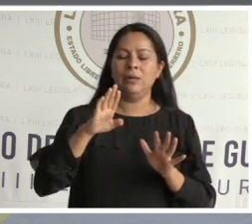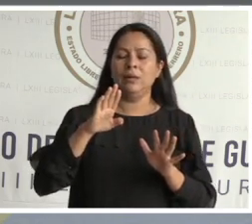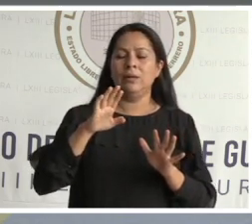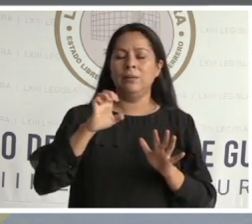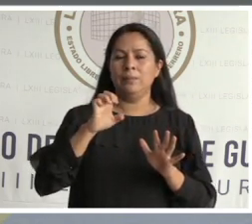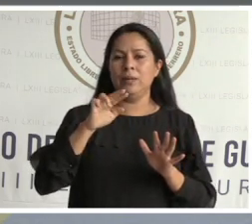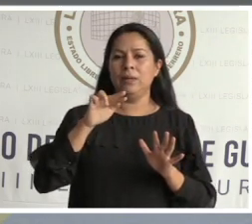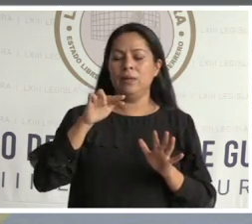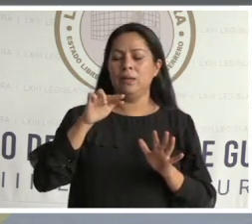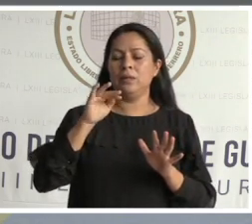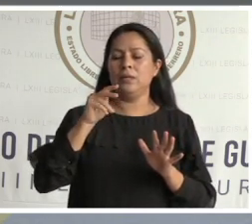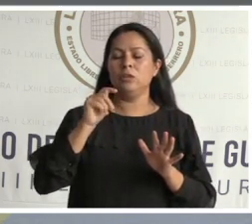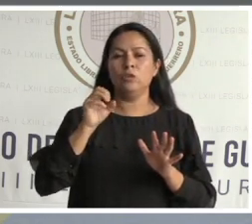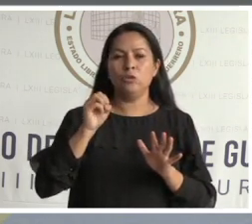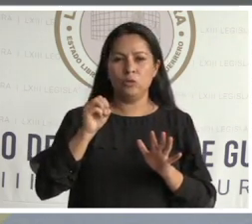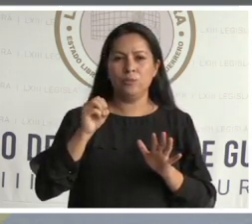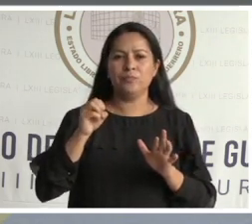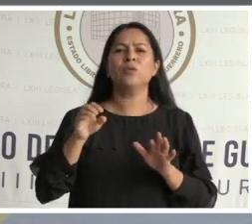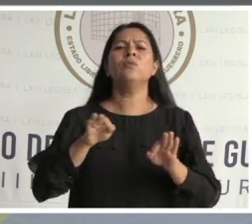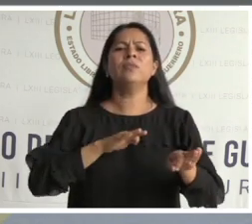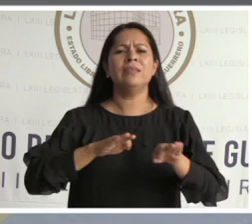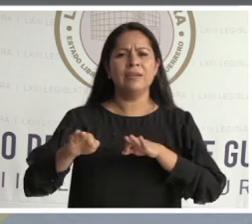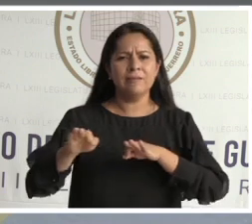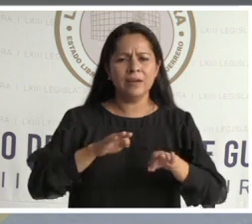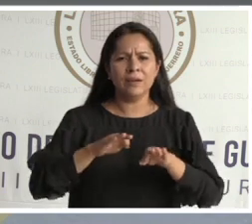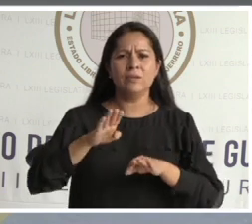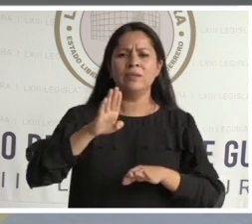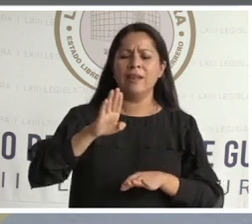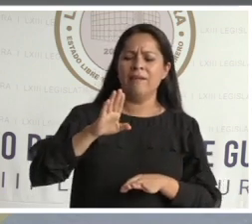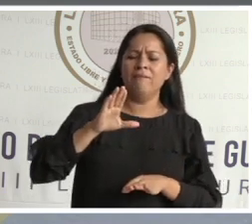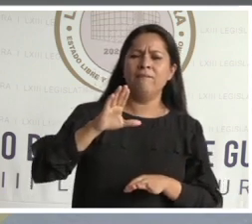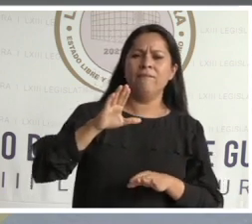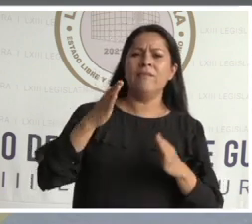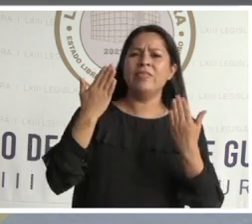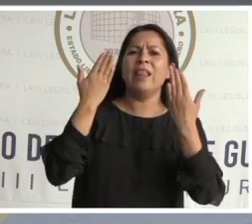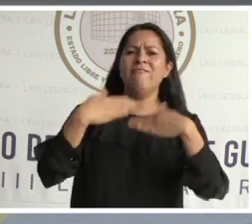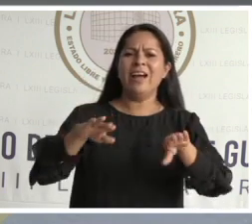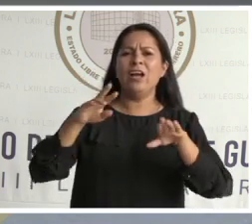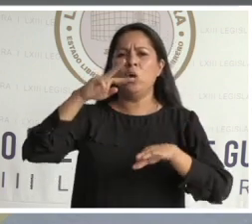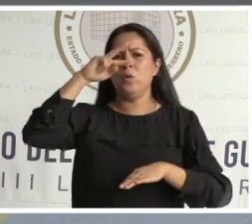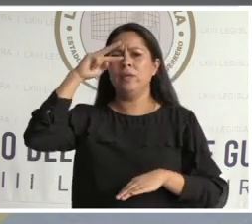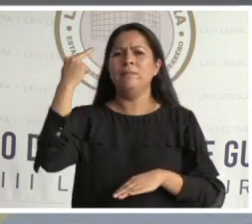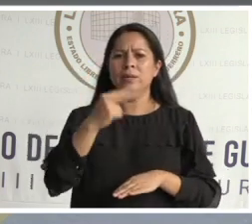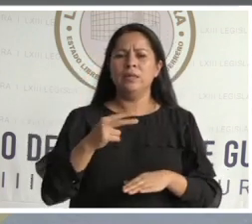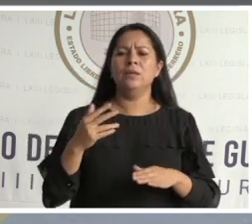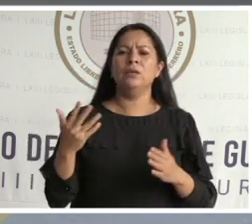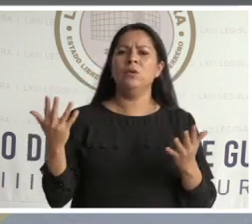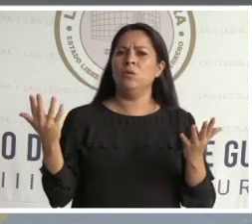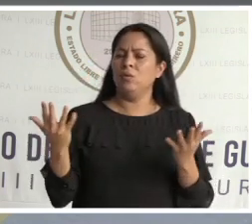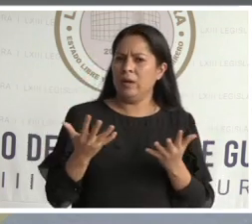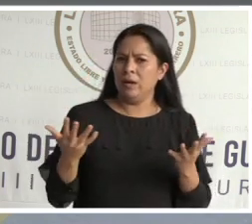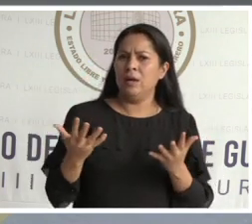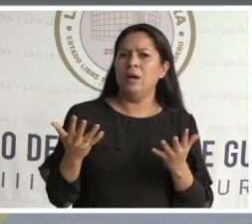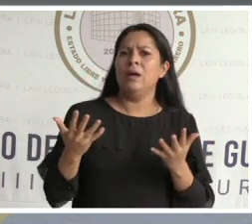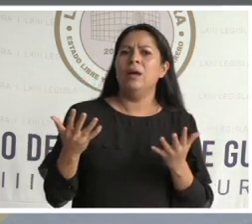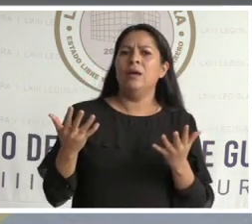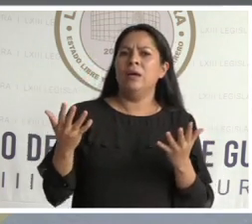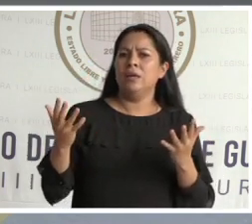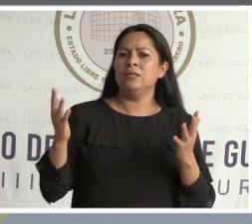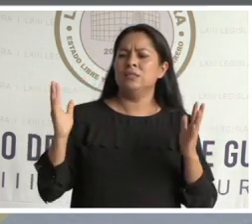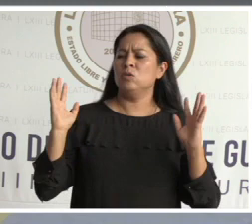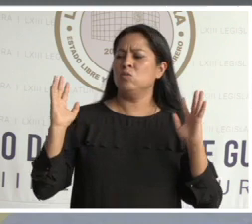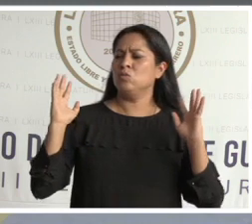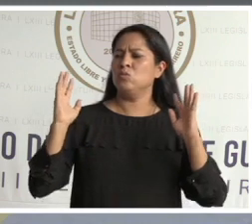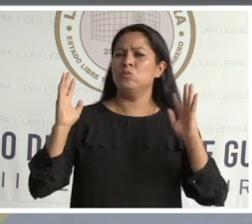auténtico patriota empleado del Banco de México, organizó una guardia de honor en homenaje a la bandera de